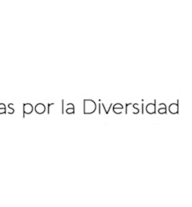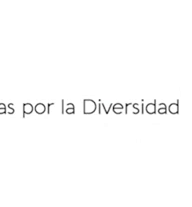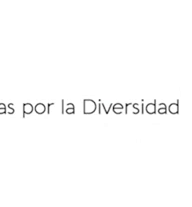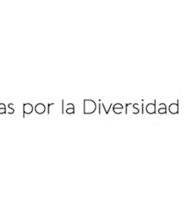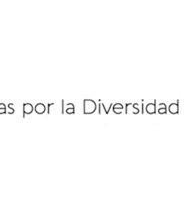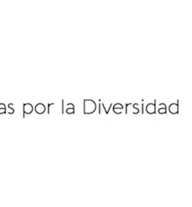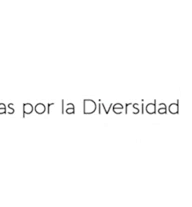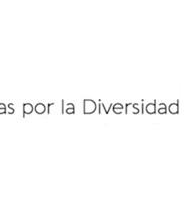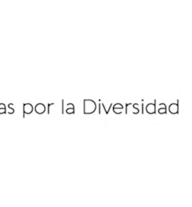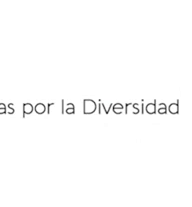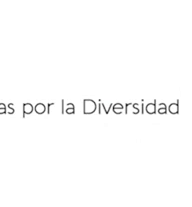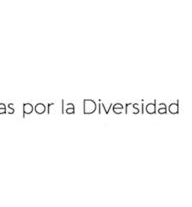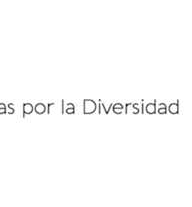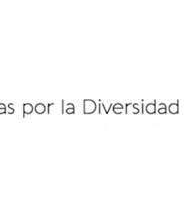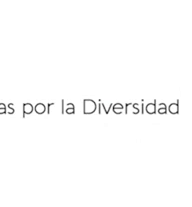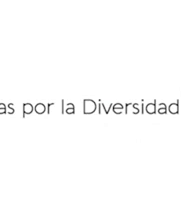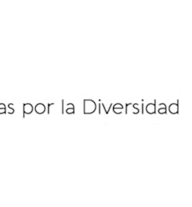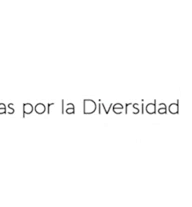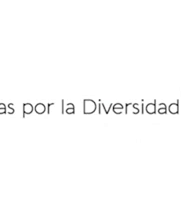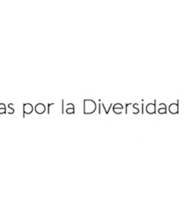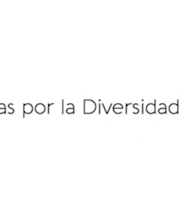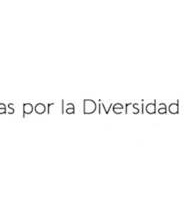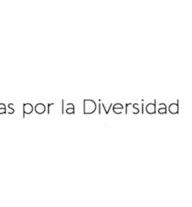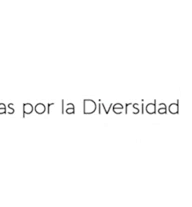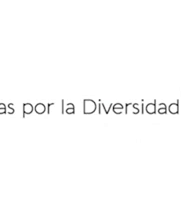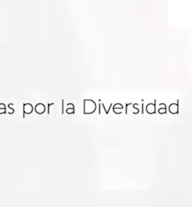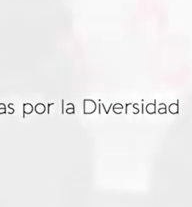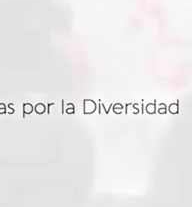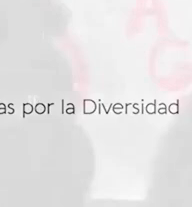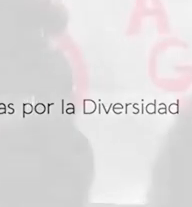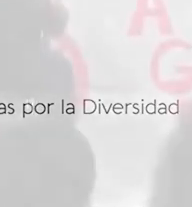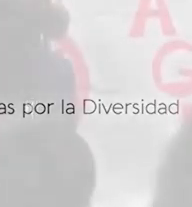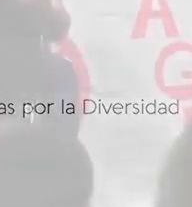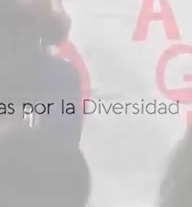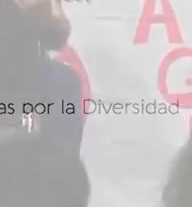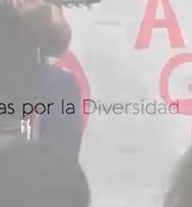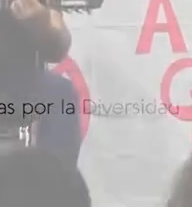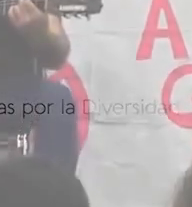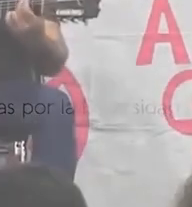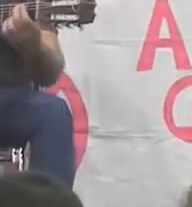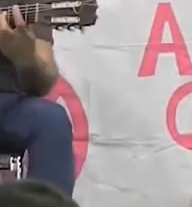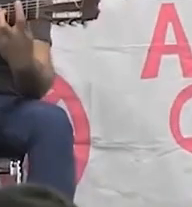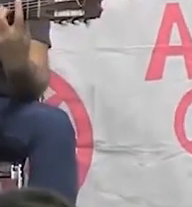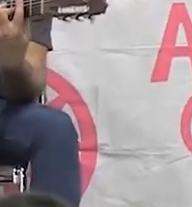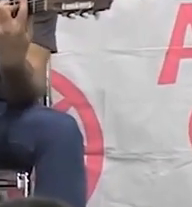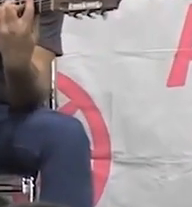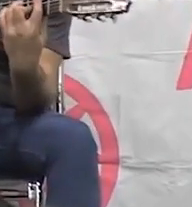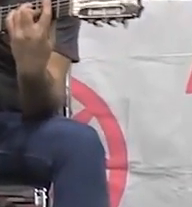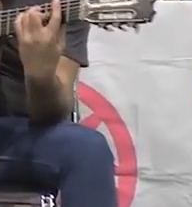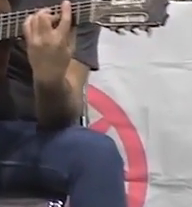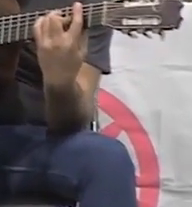Jelen, jelen, lúgomen